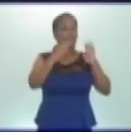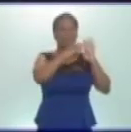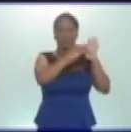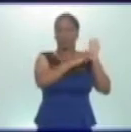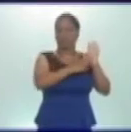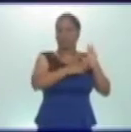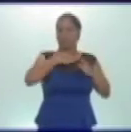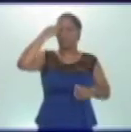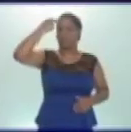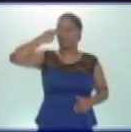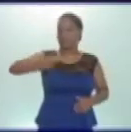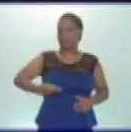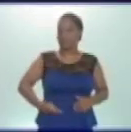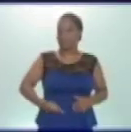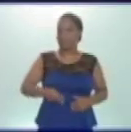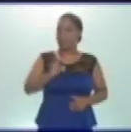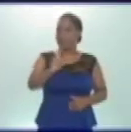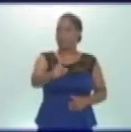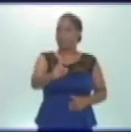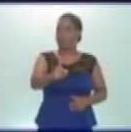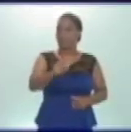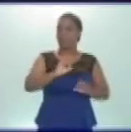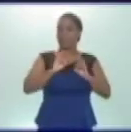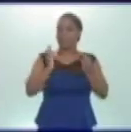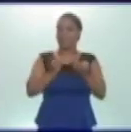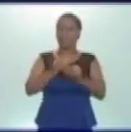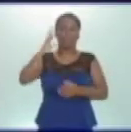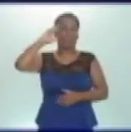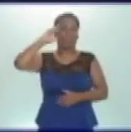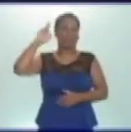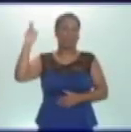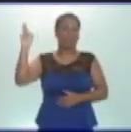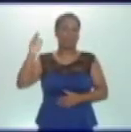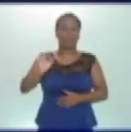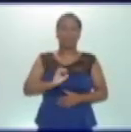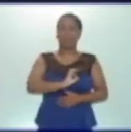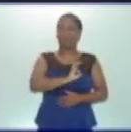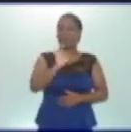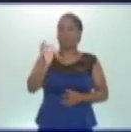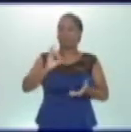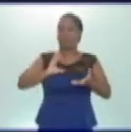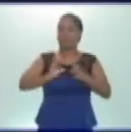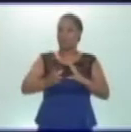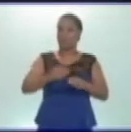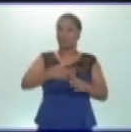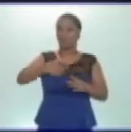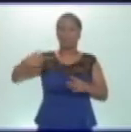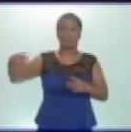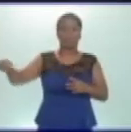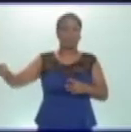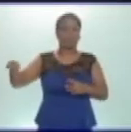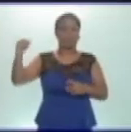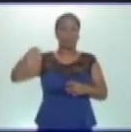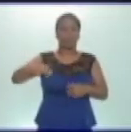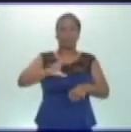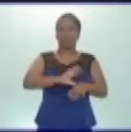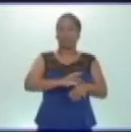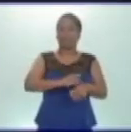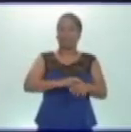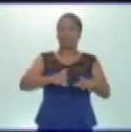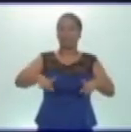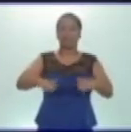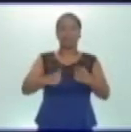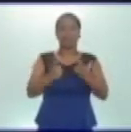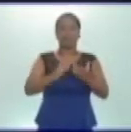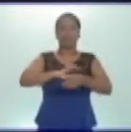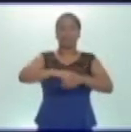exigiéndoselo a sus familiares. Recuerden que el único modo de salir de esta pandemia es cumpliendo con las medidas, el lavado frecuente